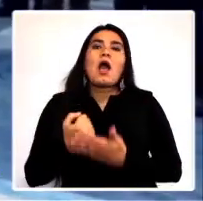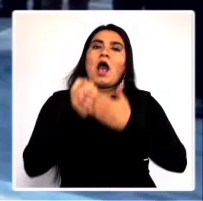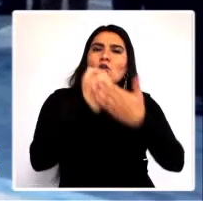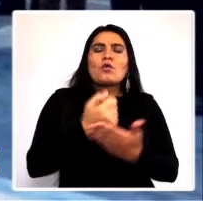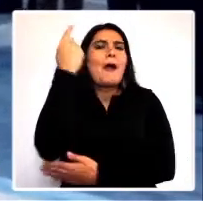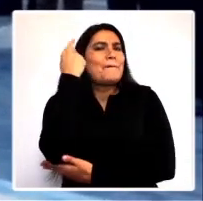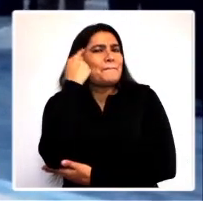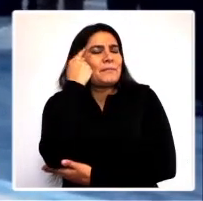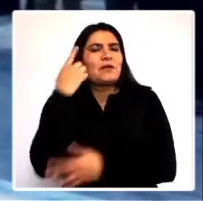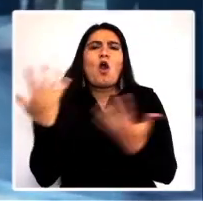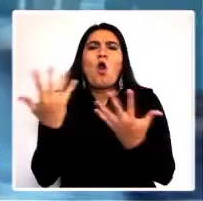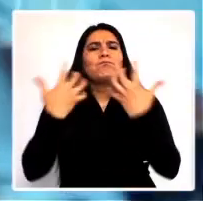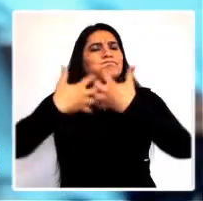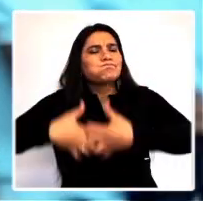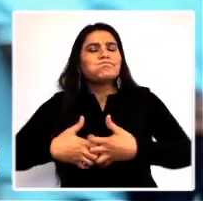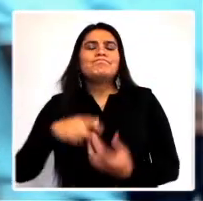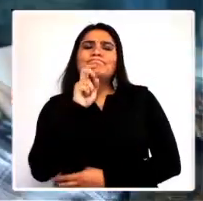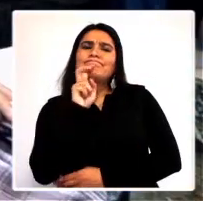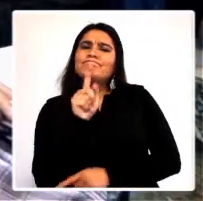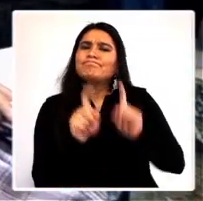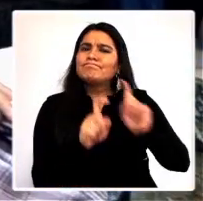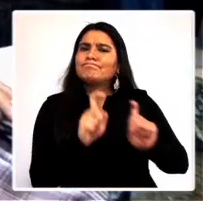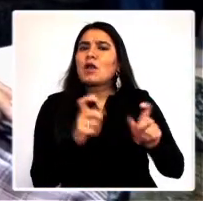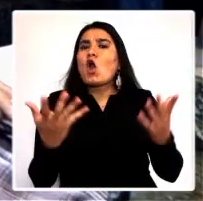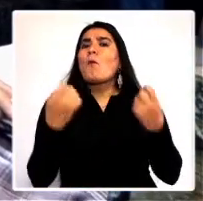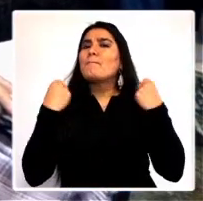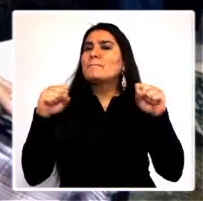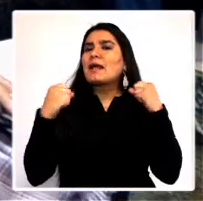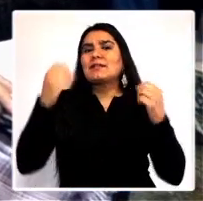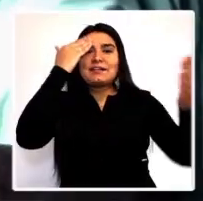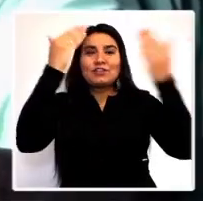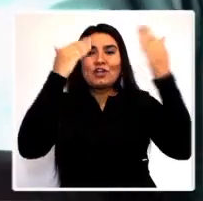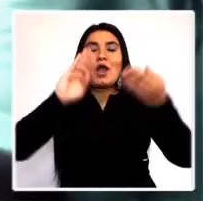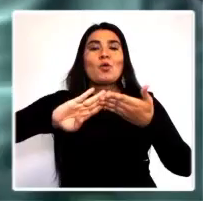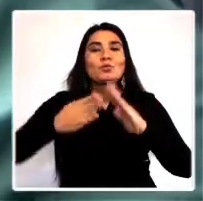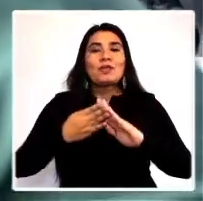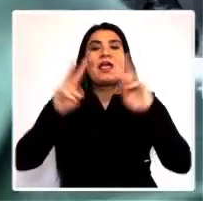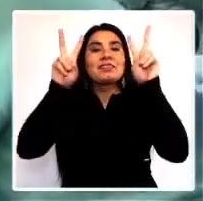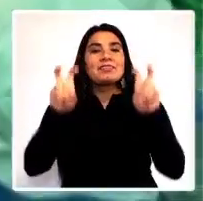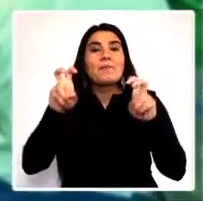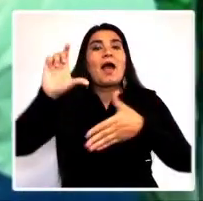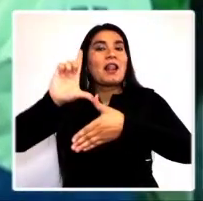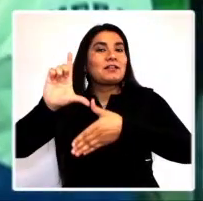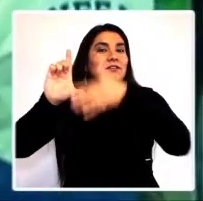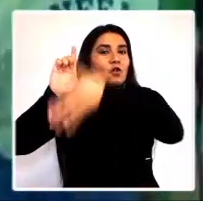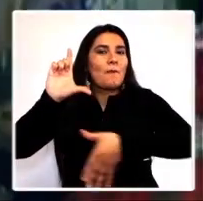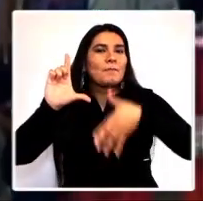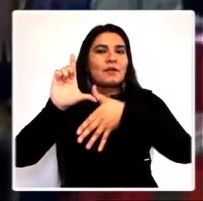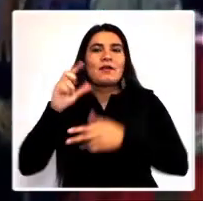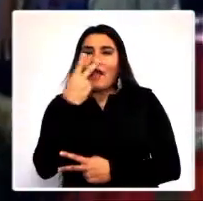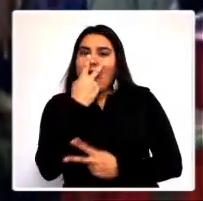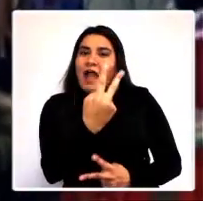contribuido a pensar y articular críticamente una praxis de la psicología comunitaria desde el contexto latinoamericano,